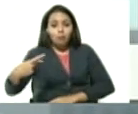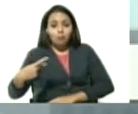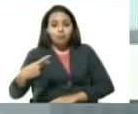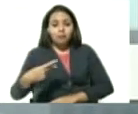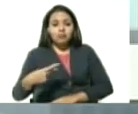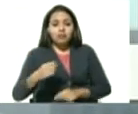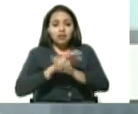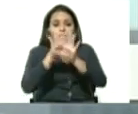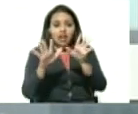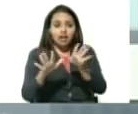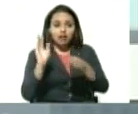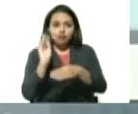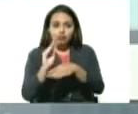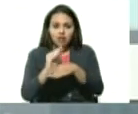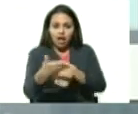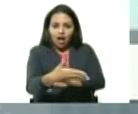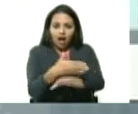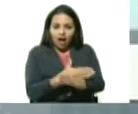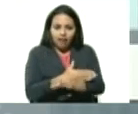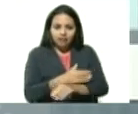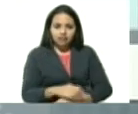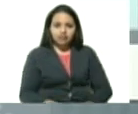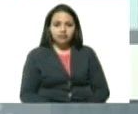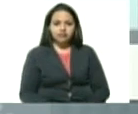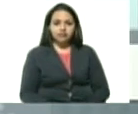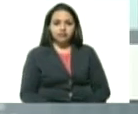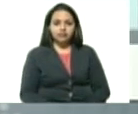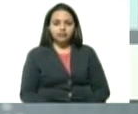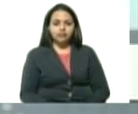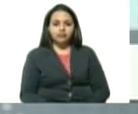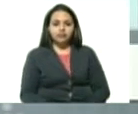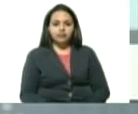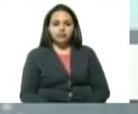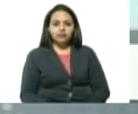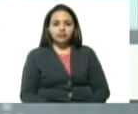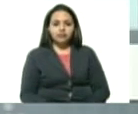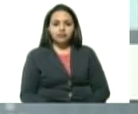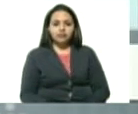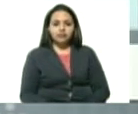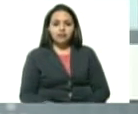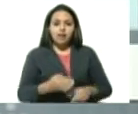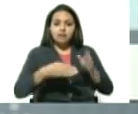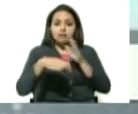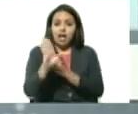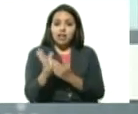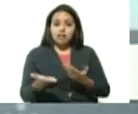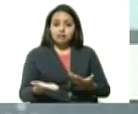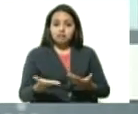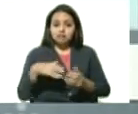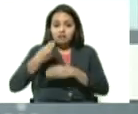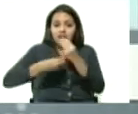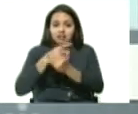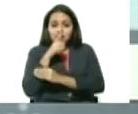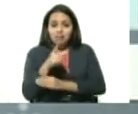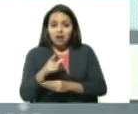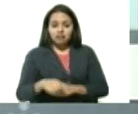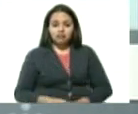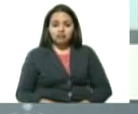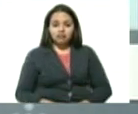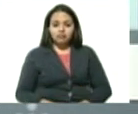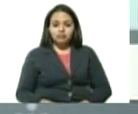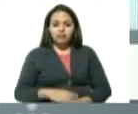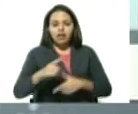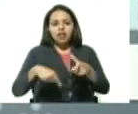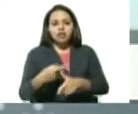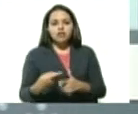mantenimiento preventivo y correctivo a tiempo, bueno, salen de funcionamiento. Entonces la excusa